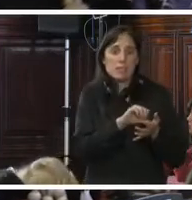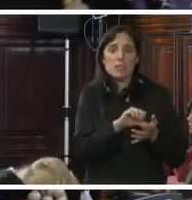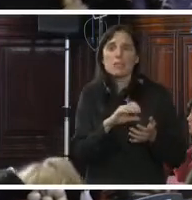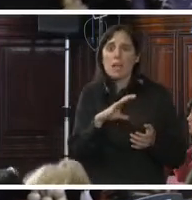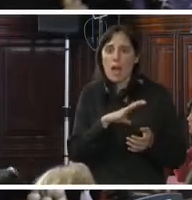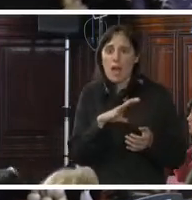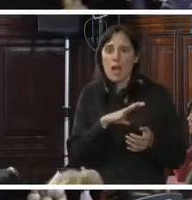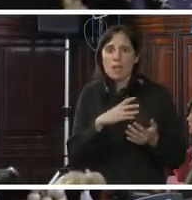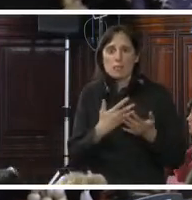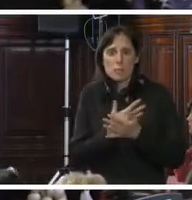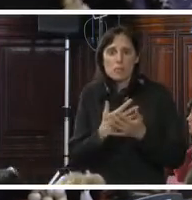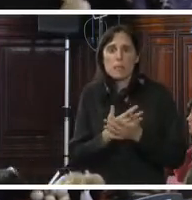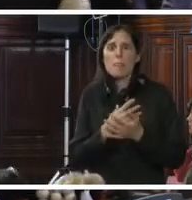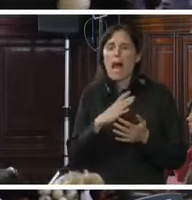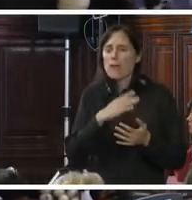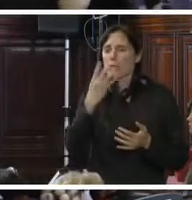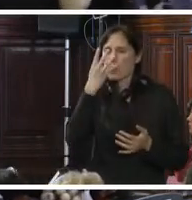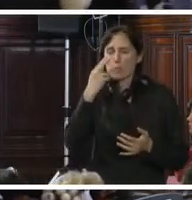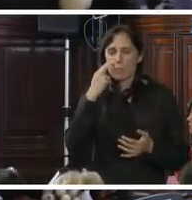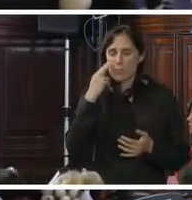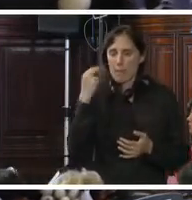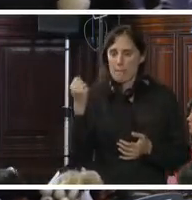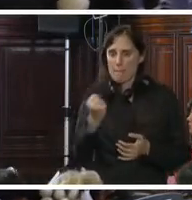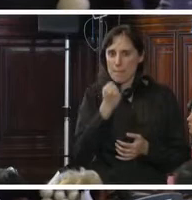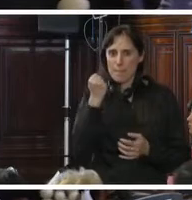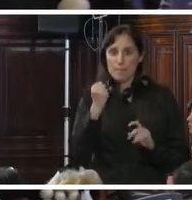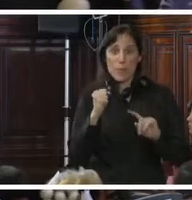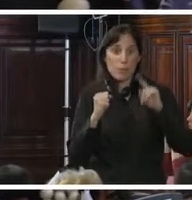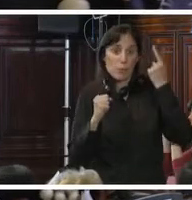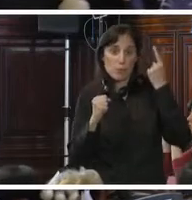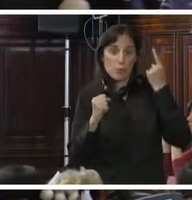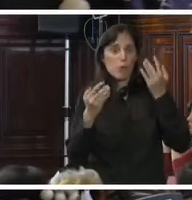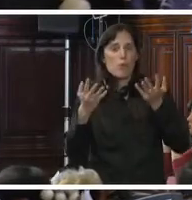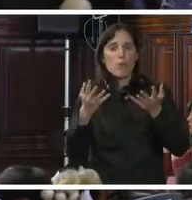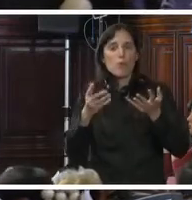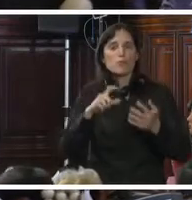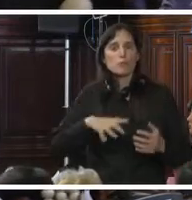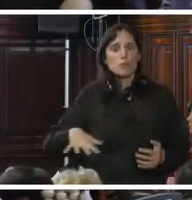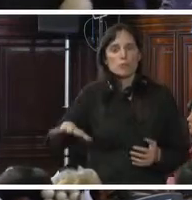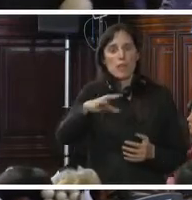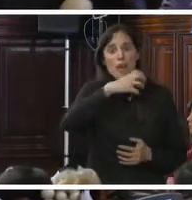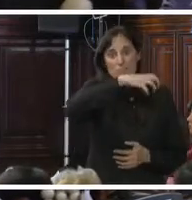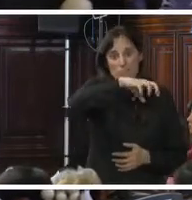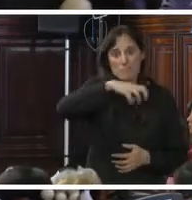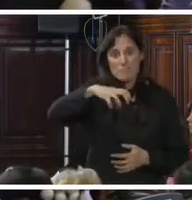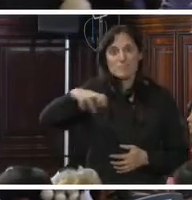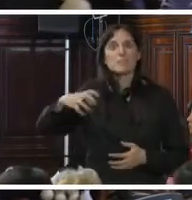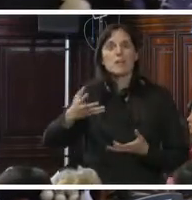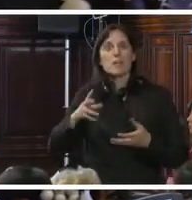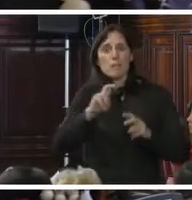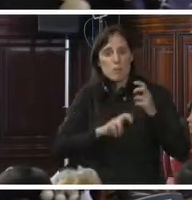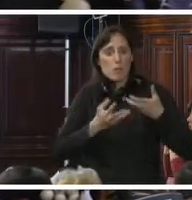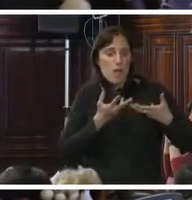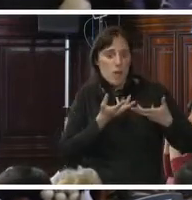principales. En primer lugar, en muchos países son las organizaciones de la sociedad civil las que brindan y aseguran estos